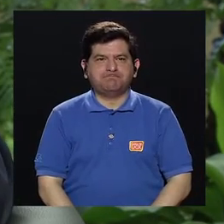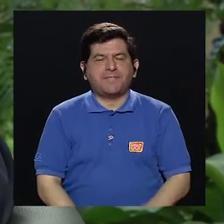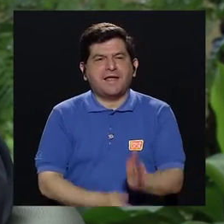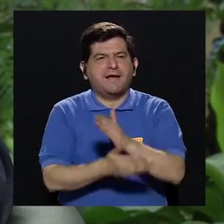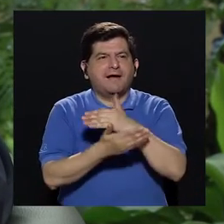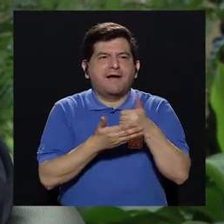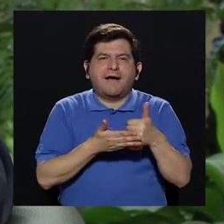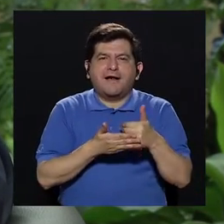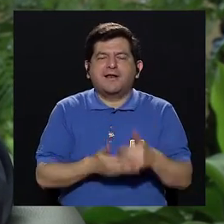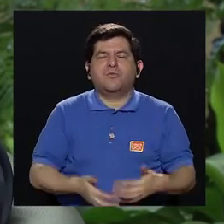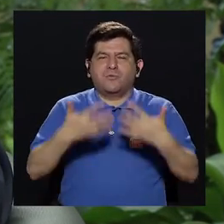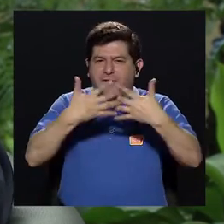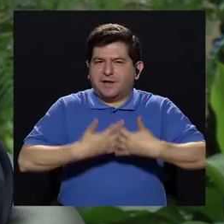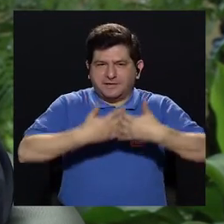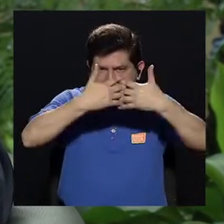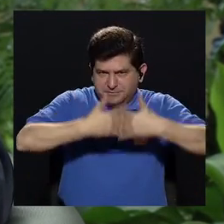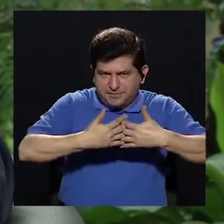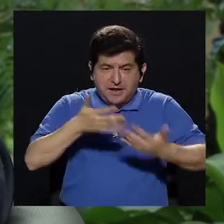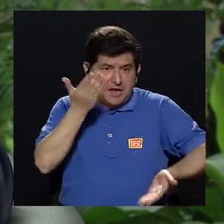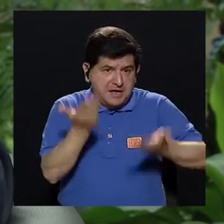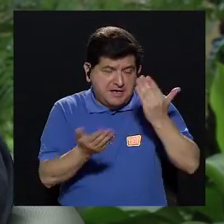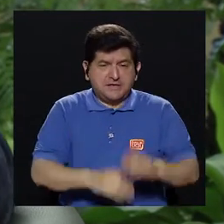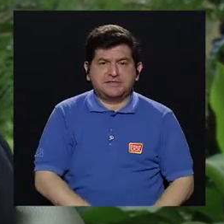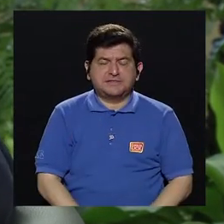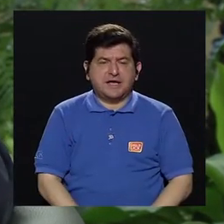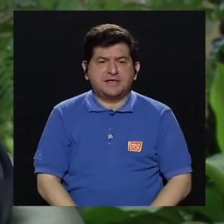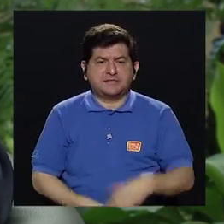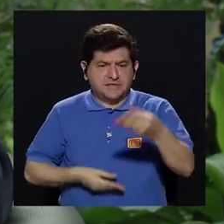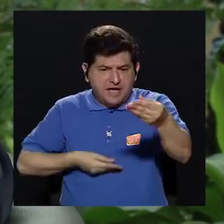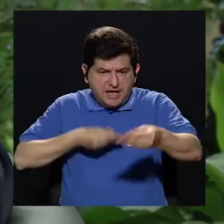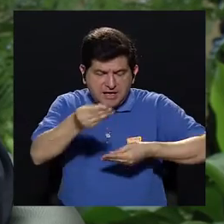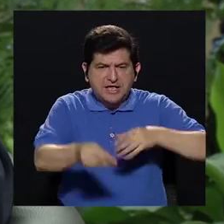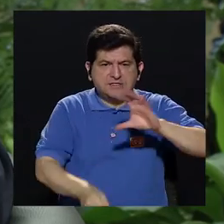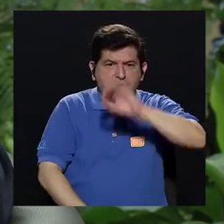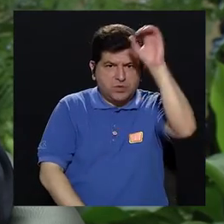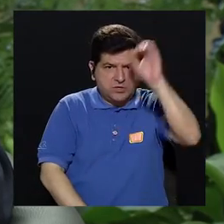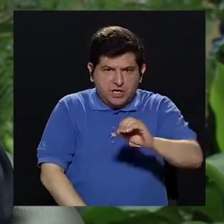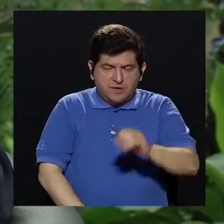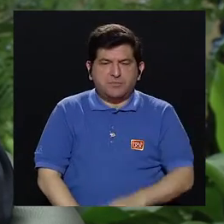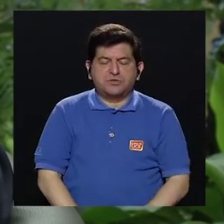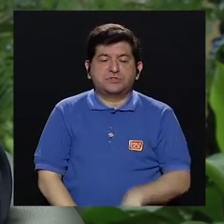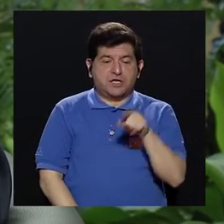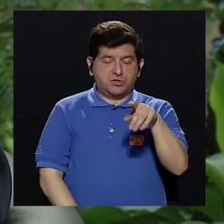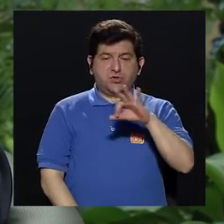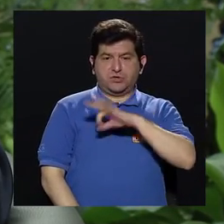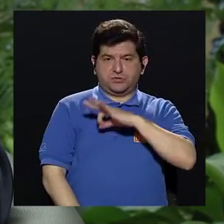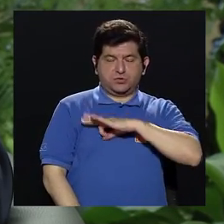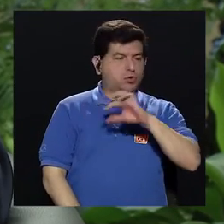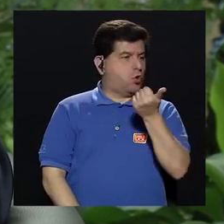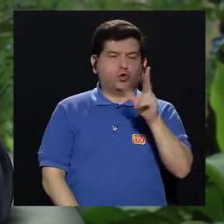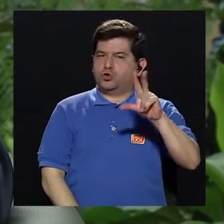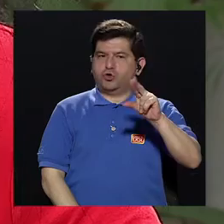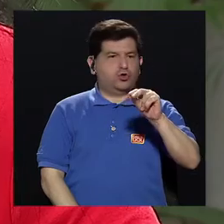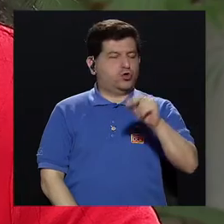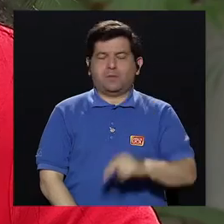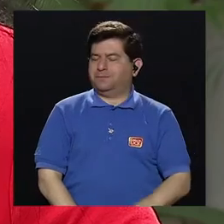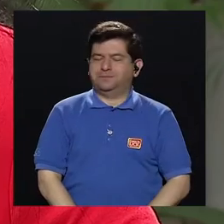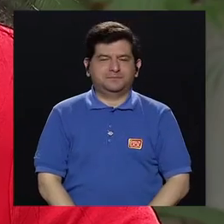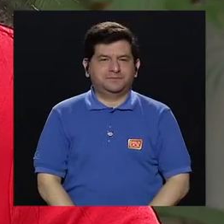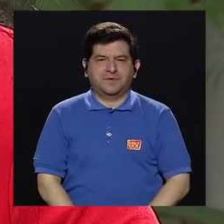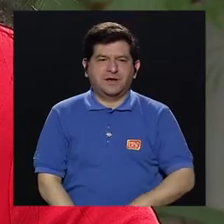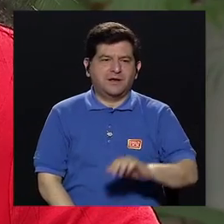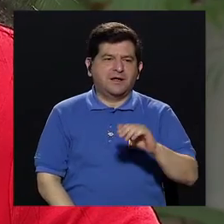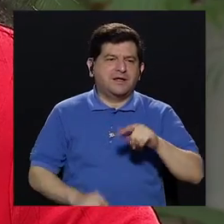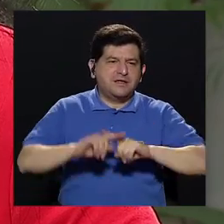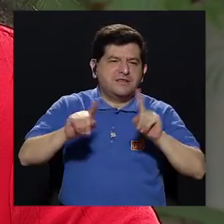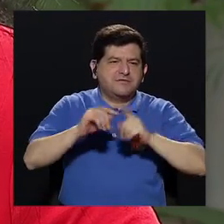ver, hay alguna operadora que por ejemplo le tienen que devolver el 50% de las utilidades, otras no. Y hay como